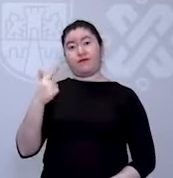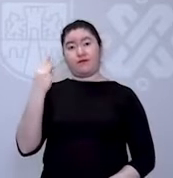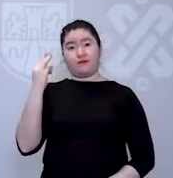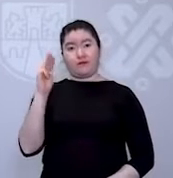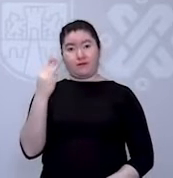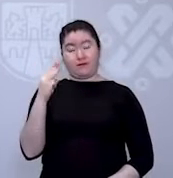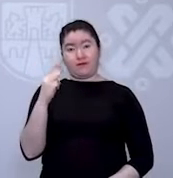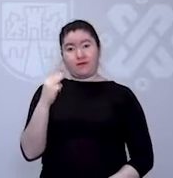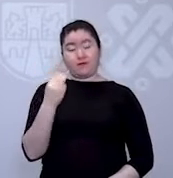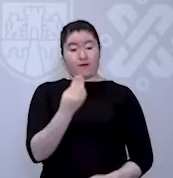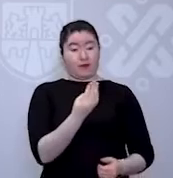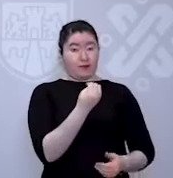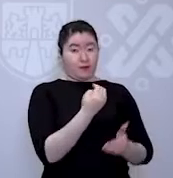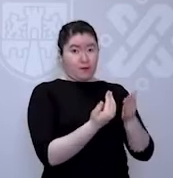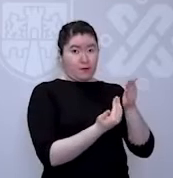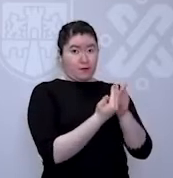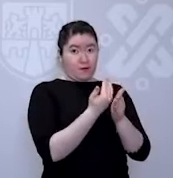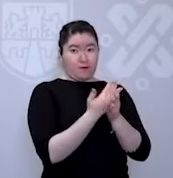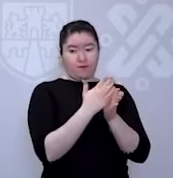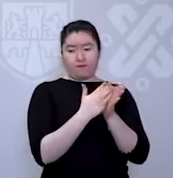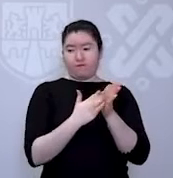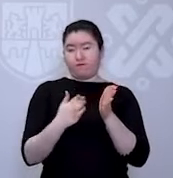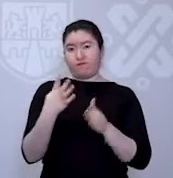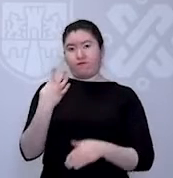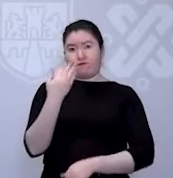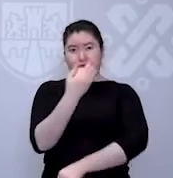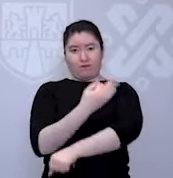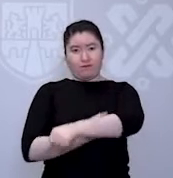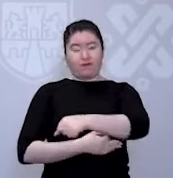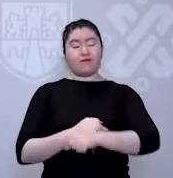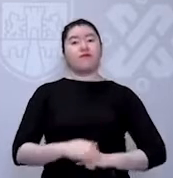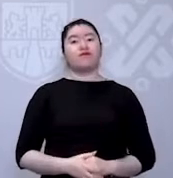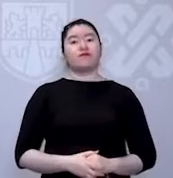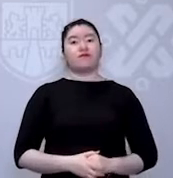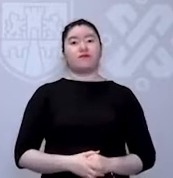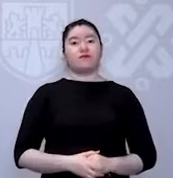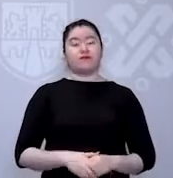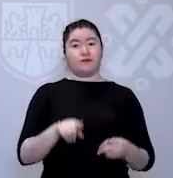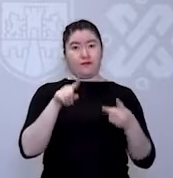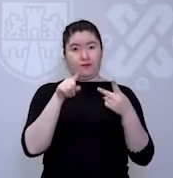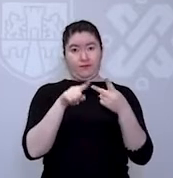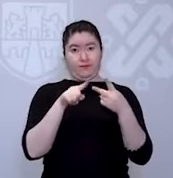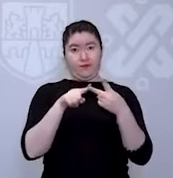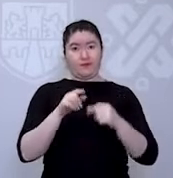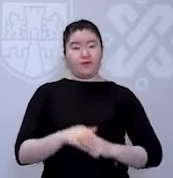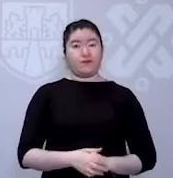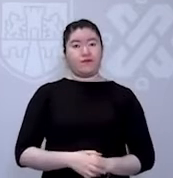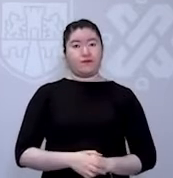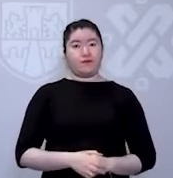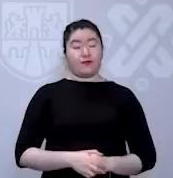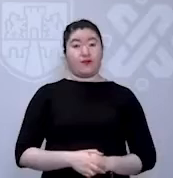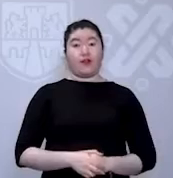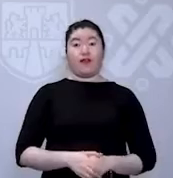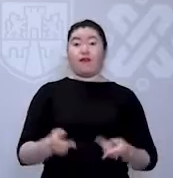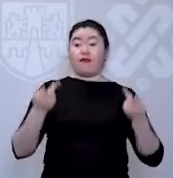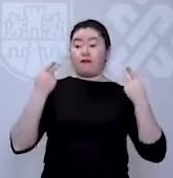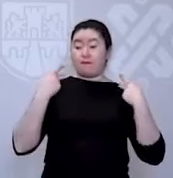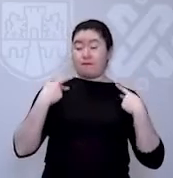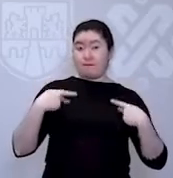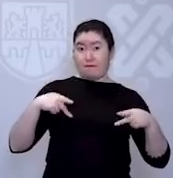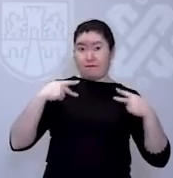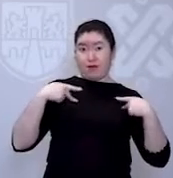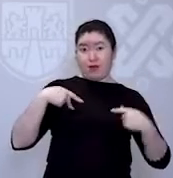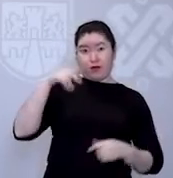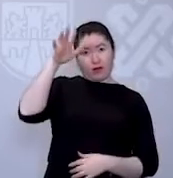mayo de 9 de la mañana a 4 de la tarde. El segundo anuncio es que inicia el proceso de